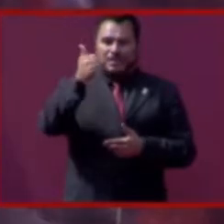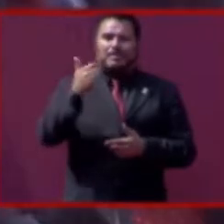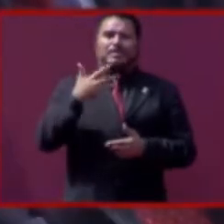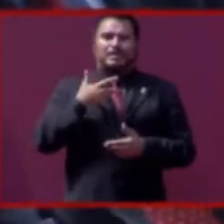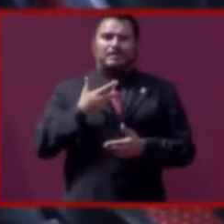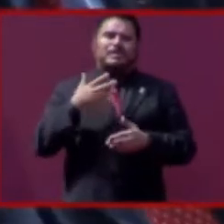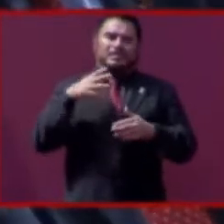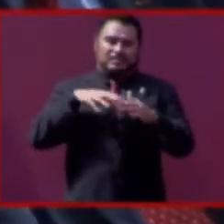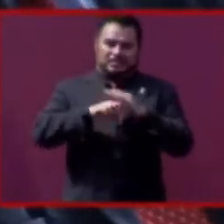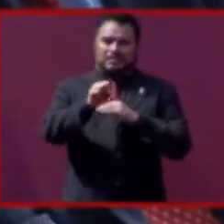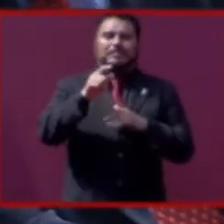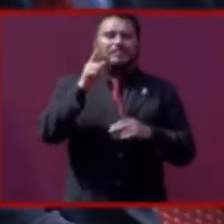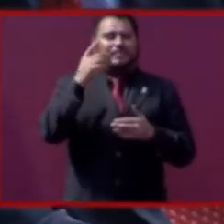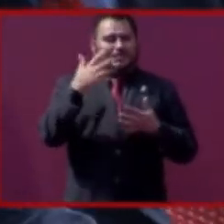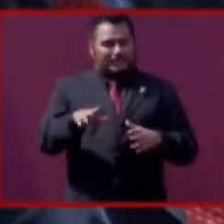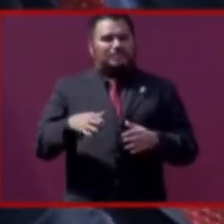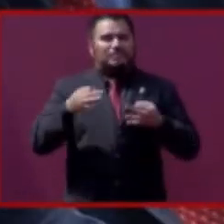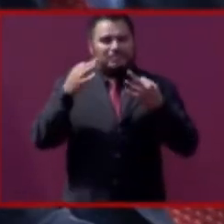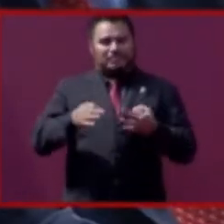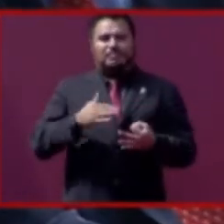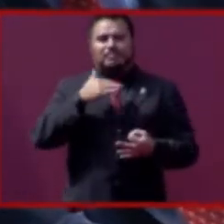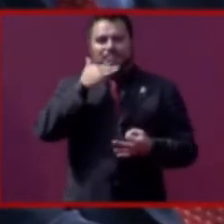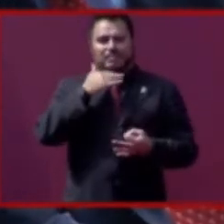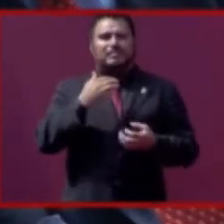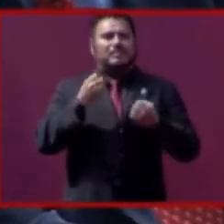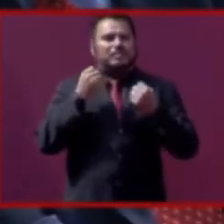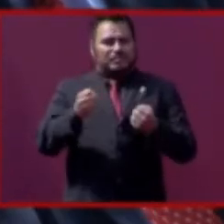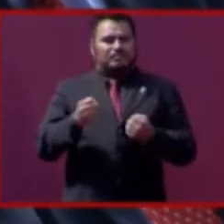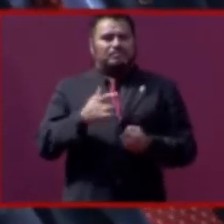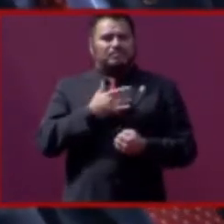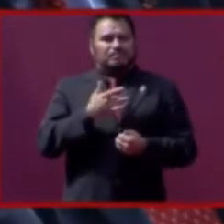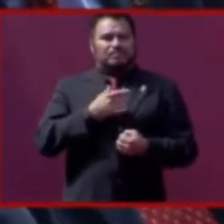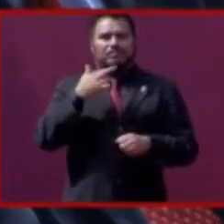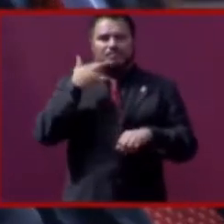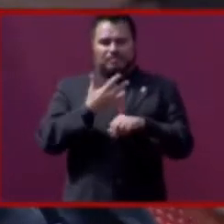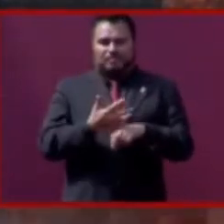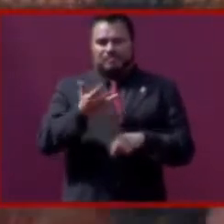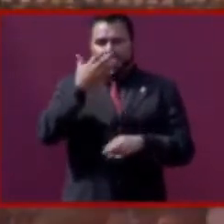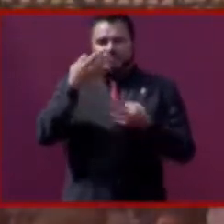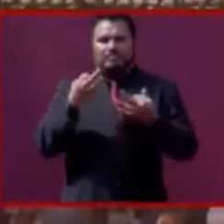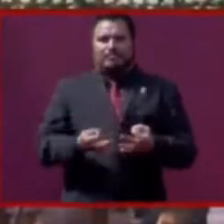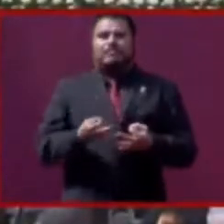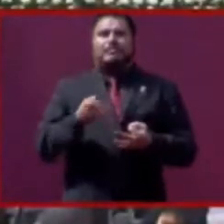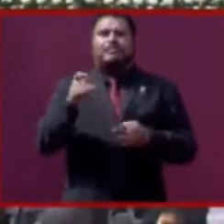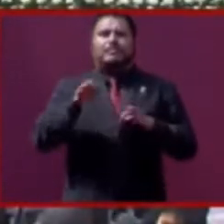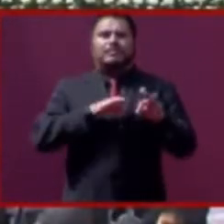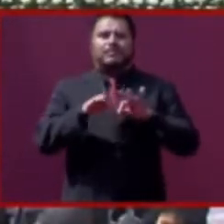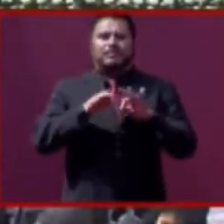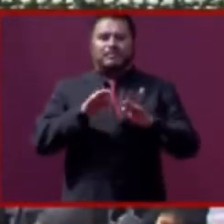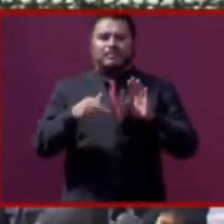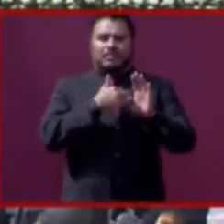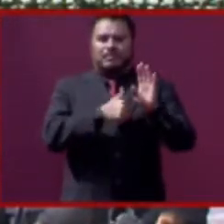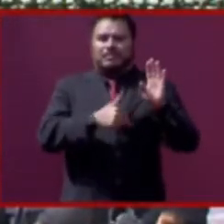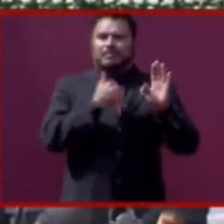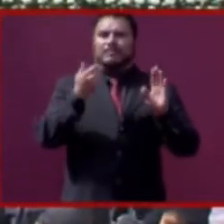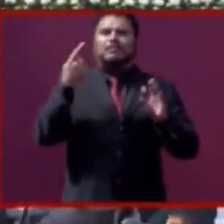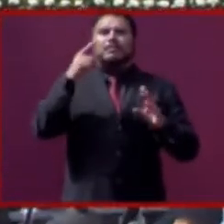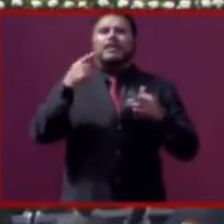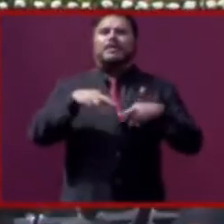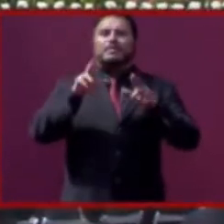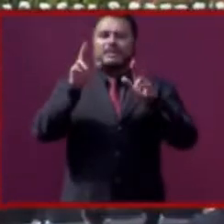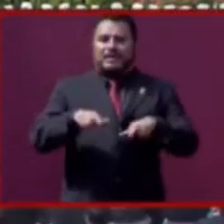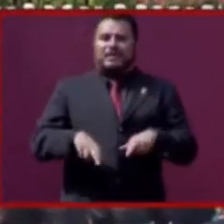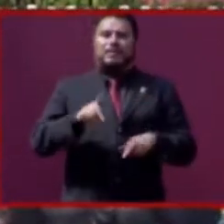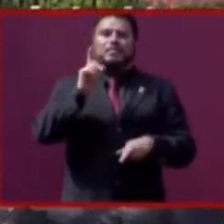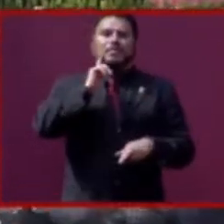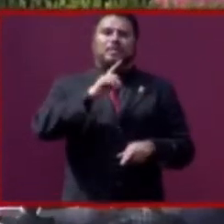asumir con dignidad y con profundo sentido de responsabilidad el trabajo y compromiso de representarlos como